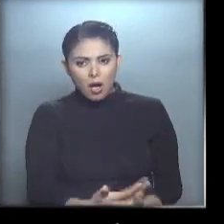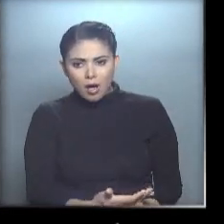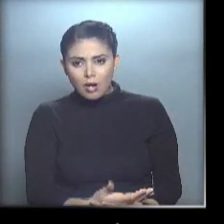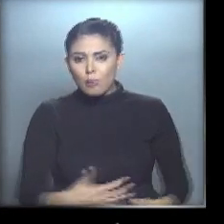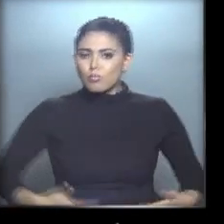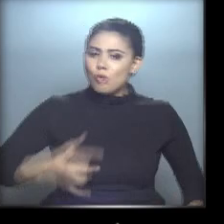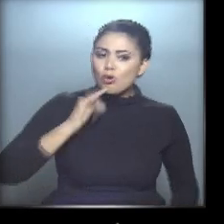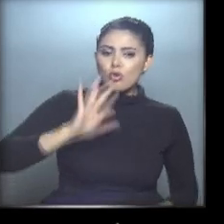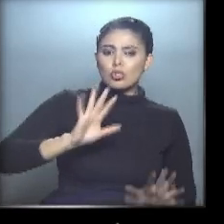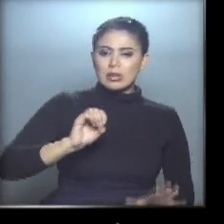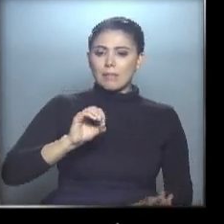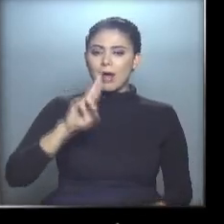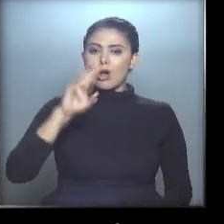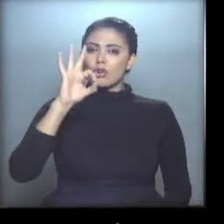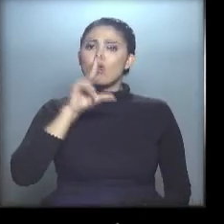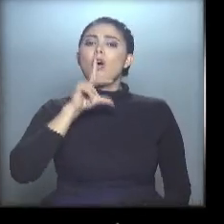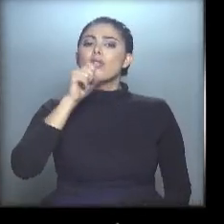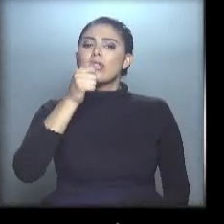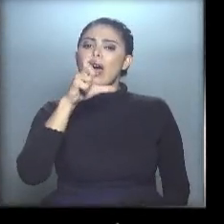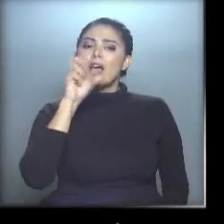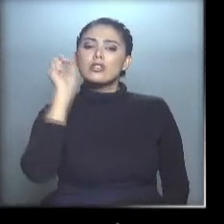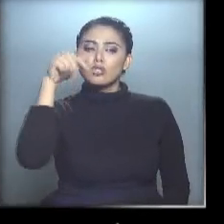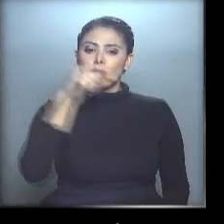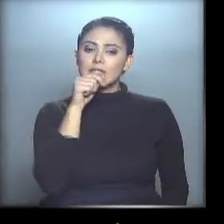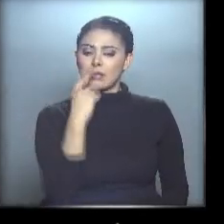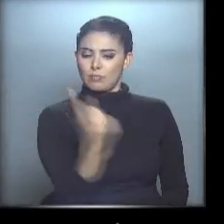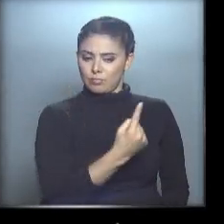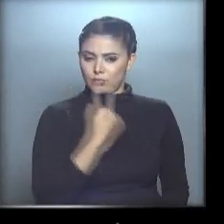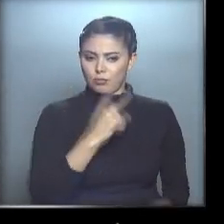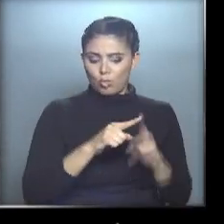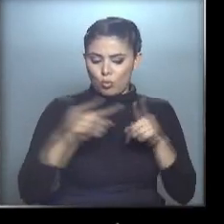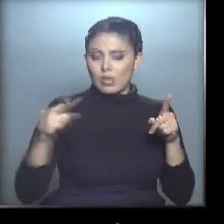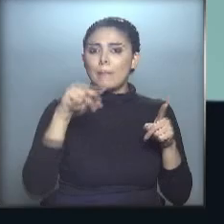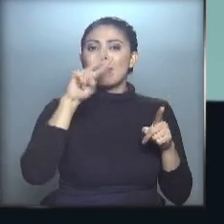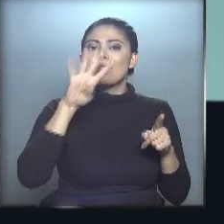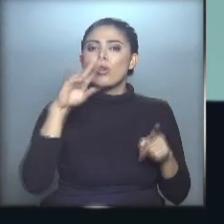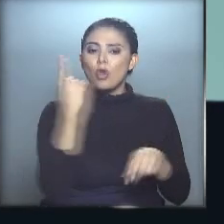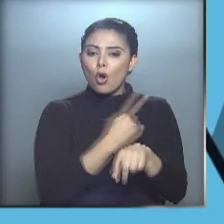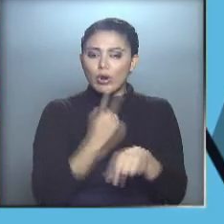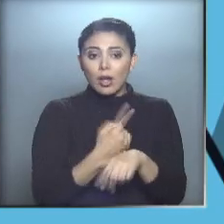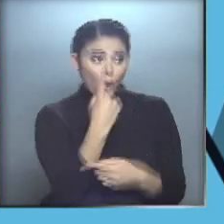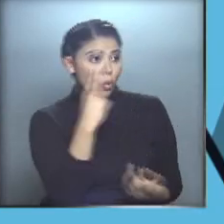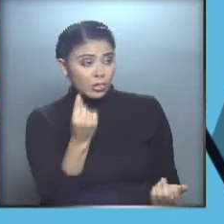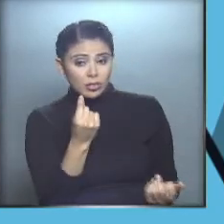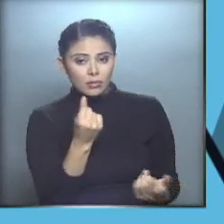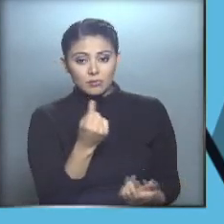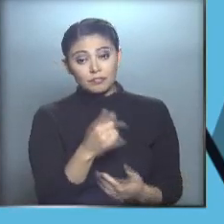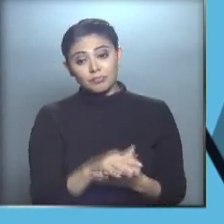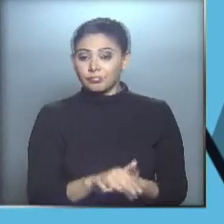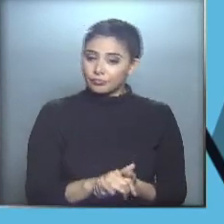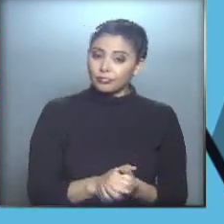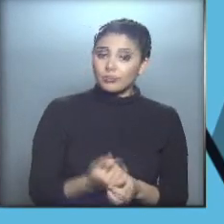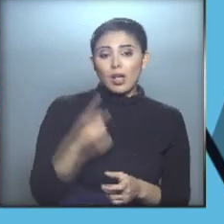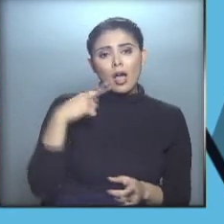se llama movimiento de rotación. Dar un giro completo le lleva 24 horas. Un día. Veo que han